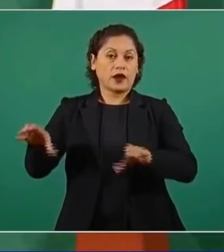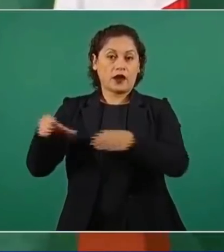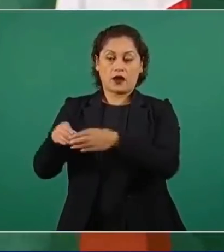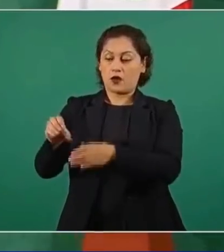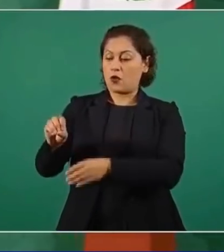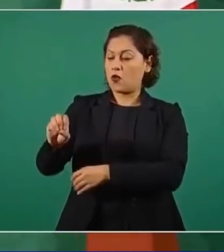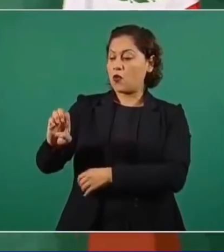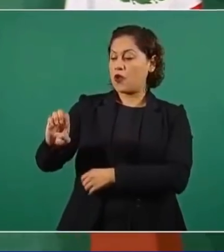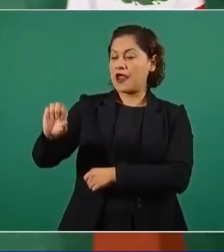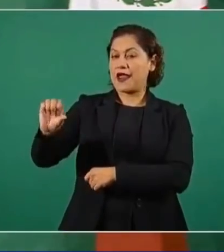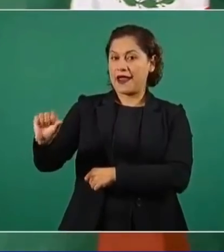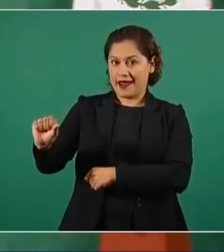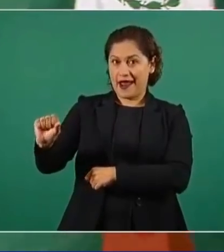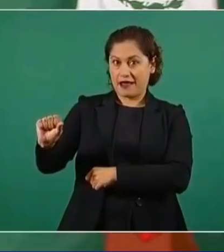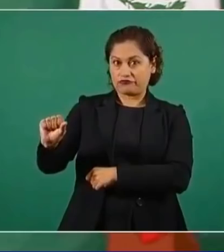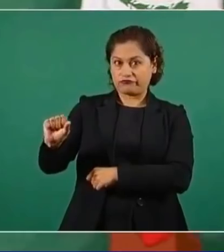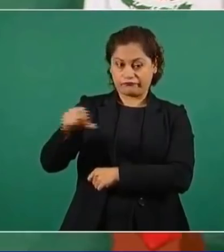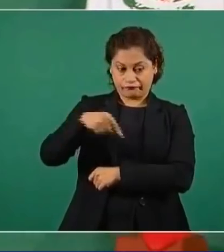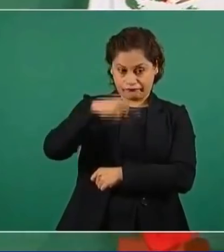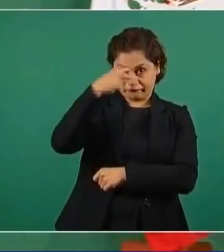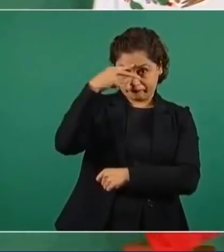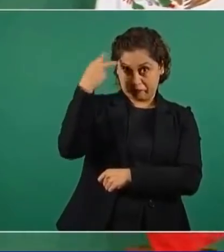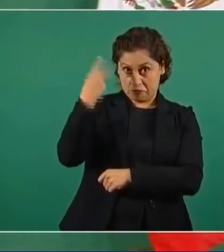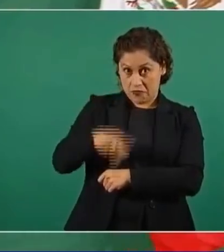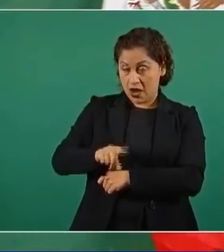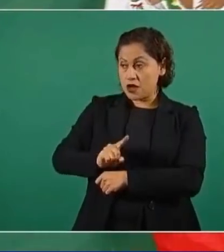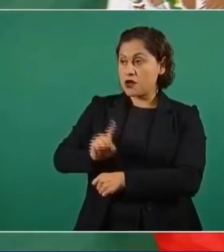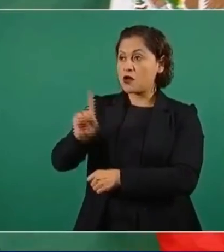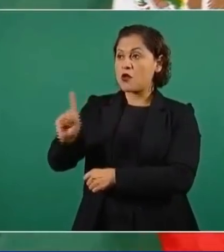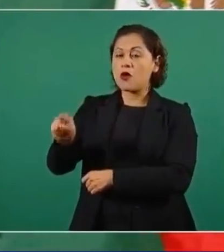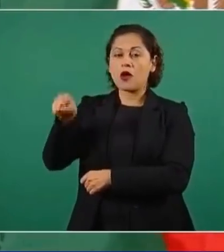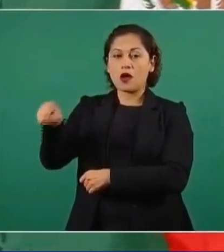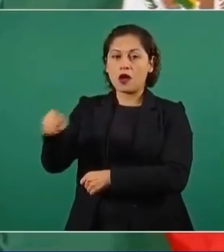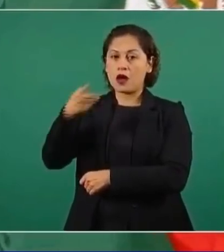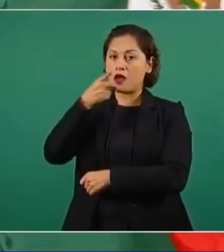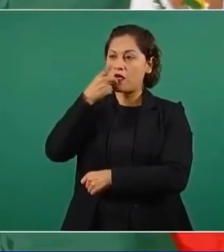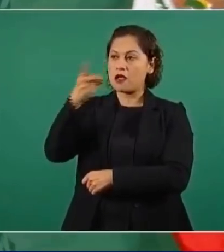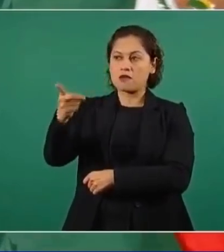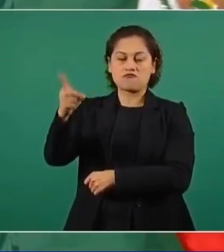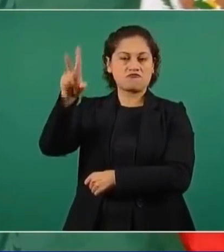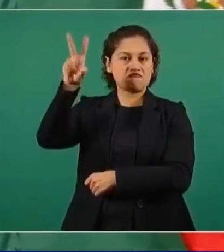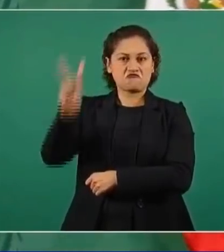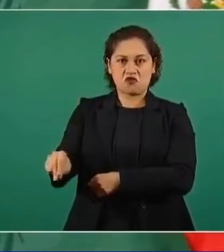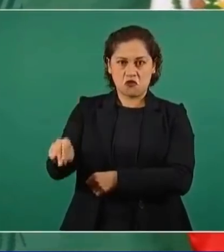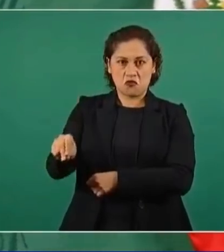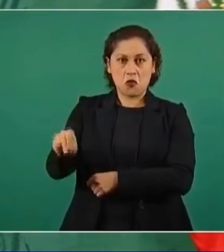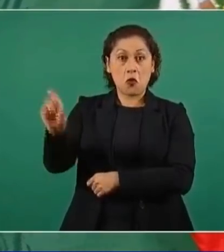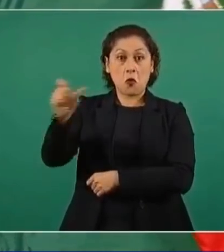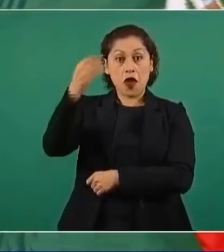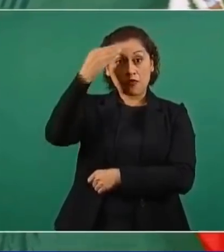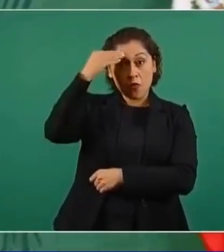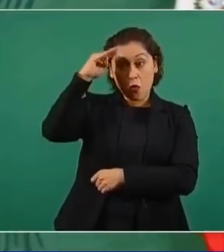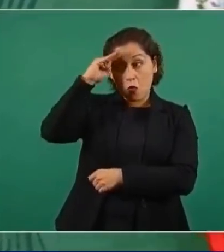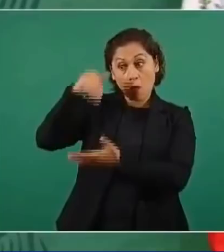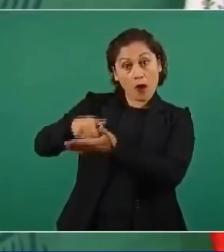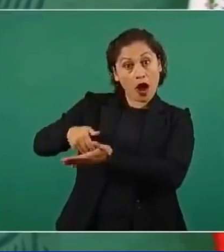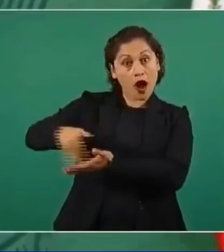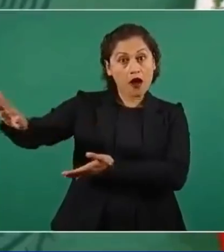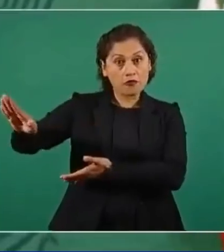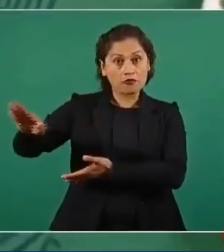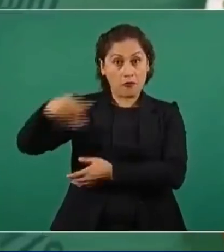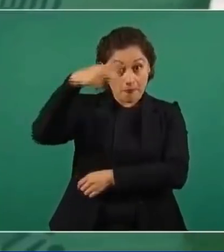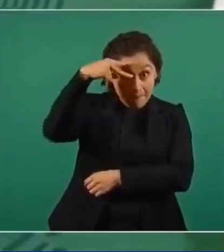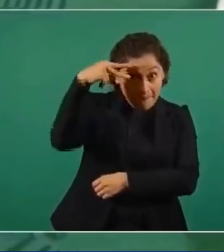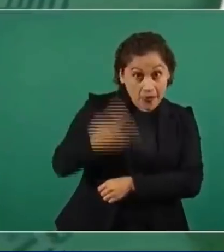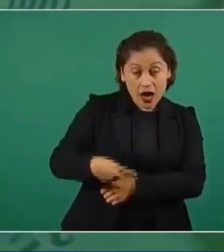se opuso a la expulsión de Cuba después de la Revolución